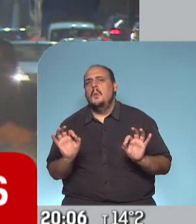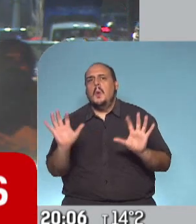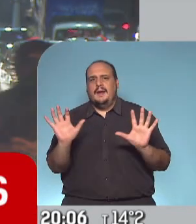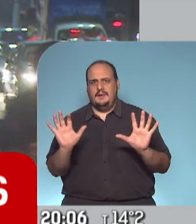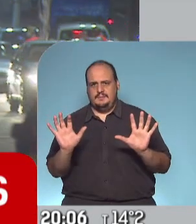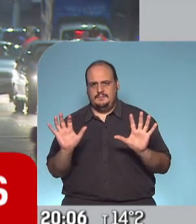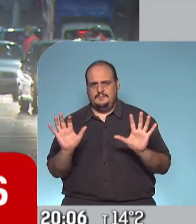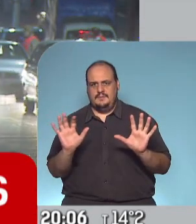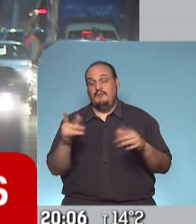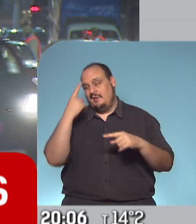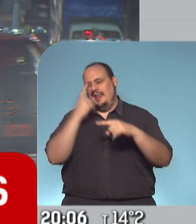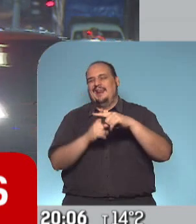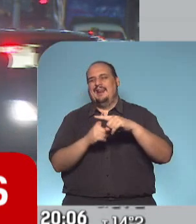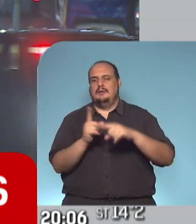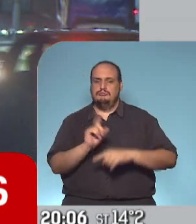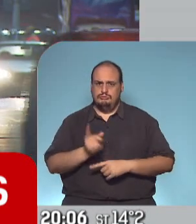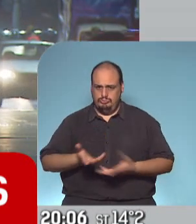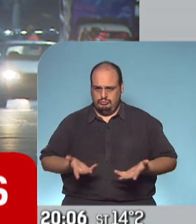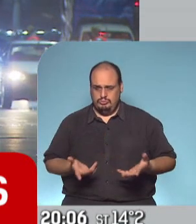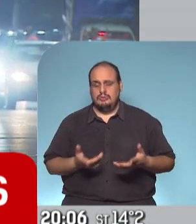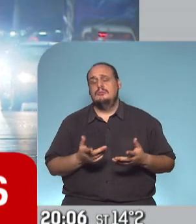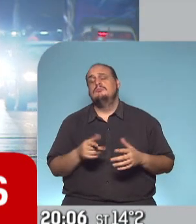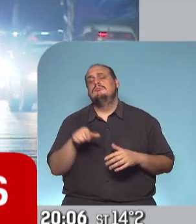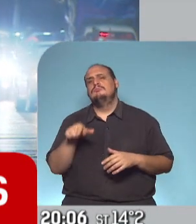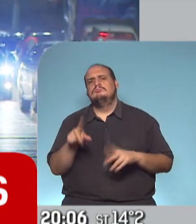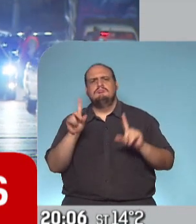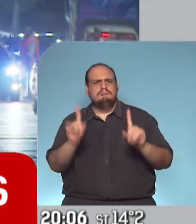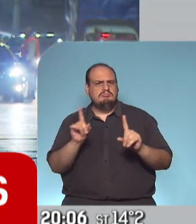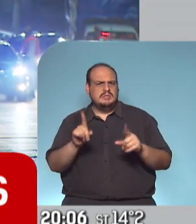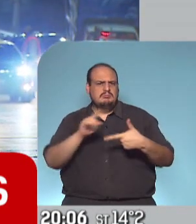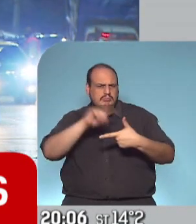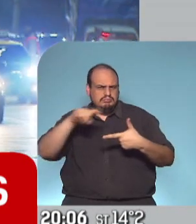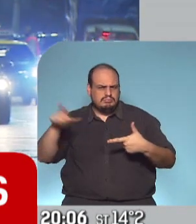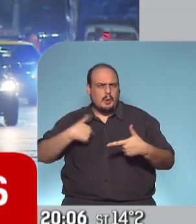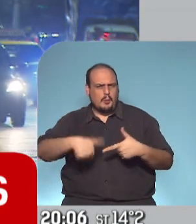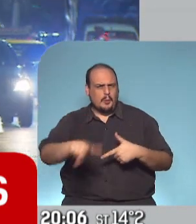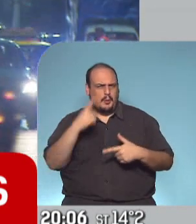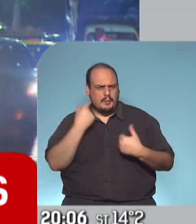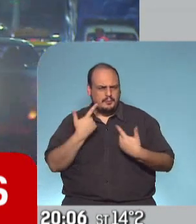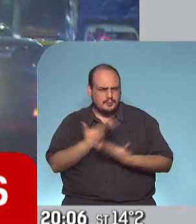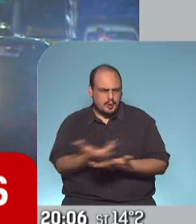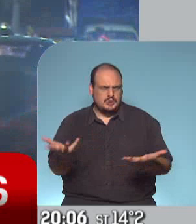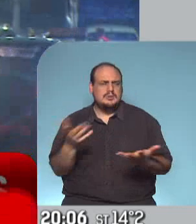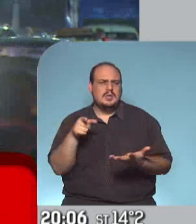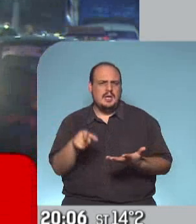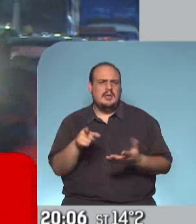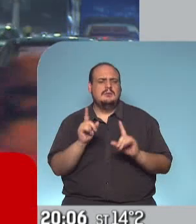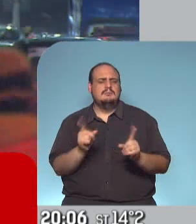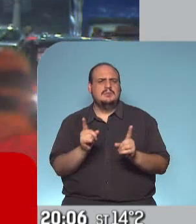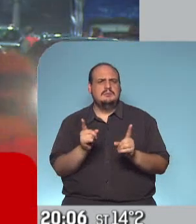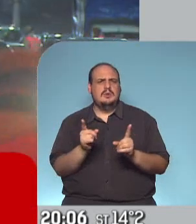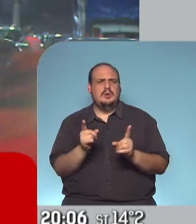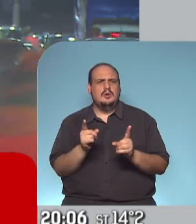optimismo. Es decir, el optimismo quizás te ha dado en gráficos que luego repasaremos, que son aquella evolución